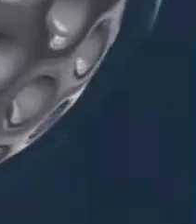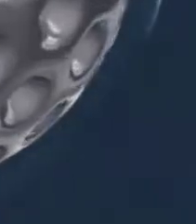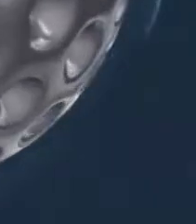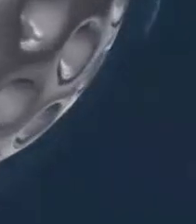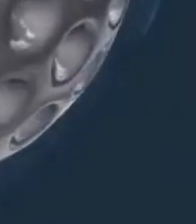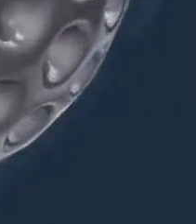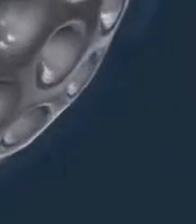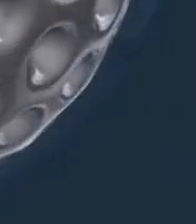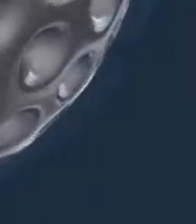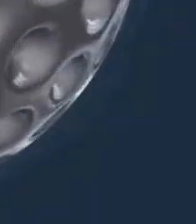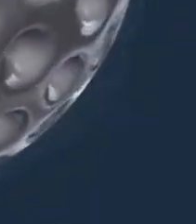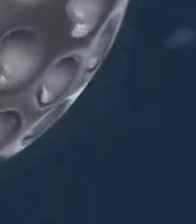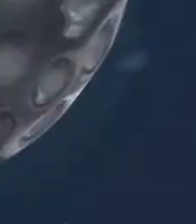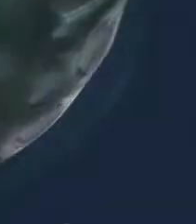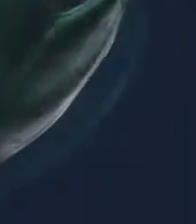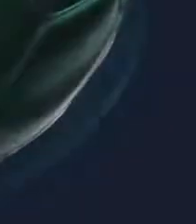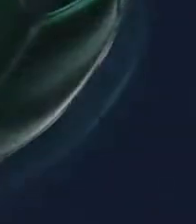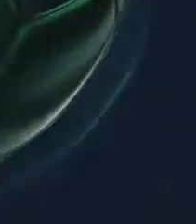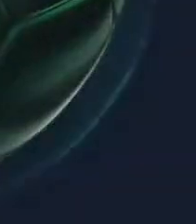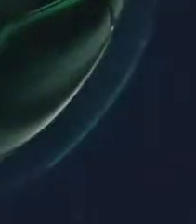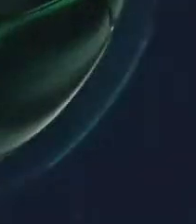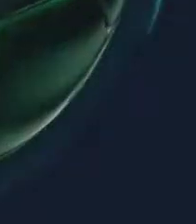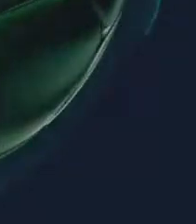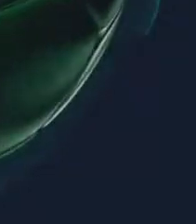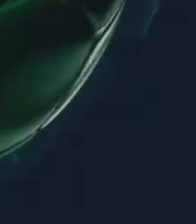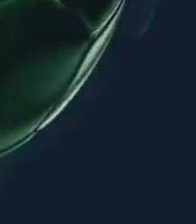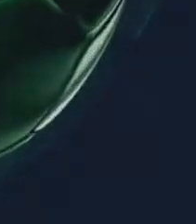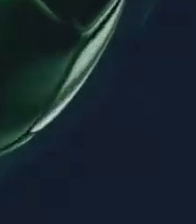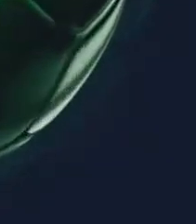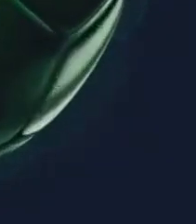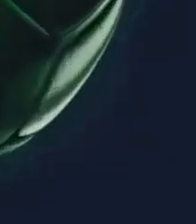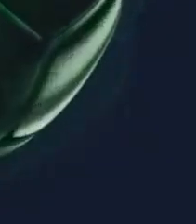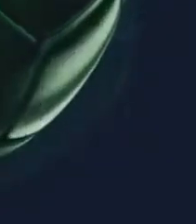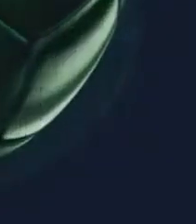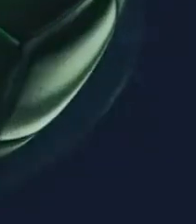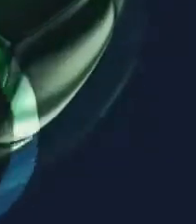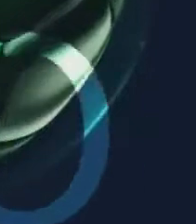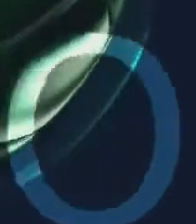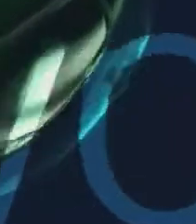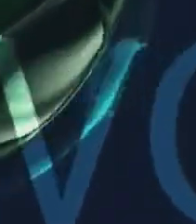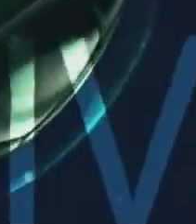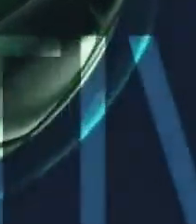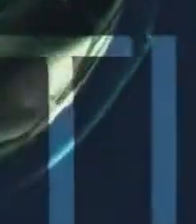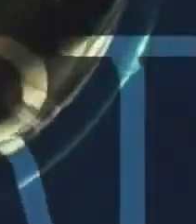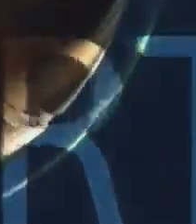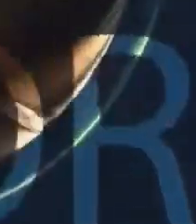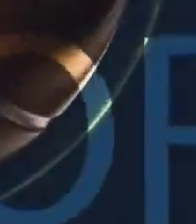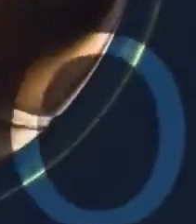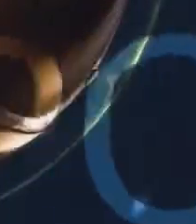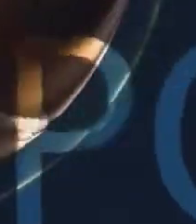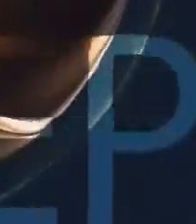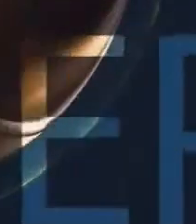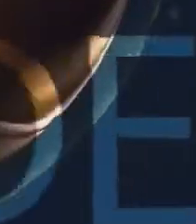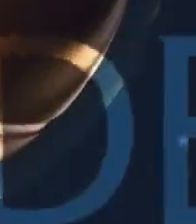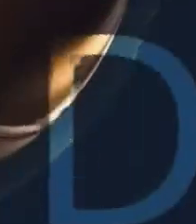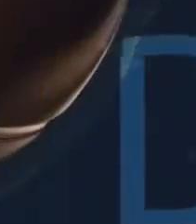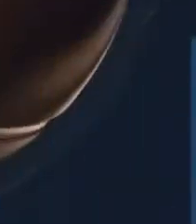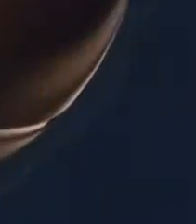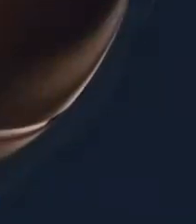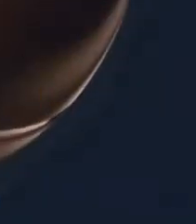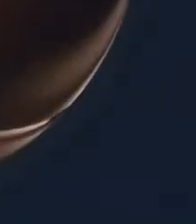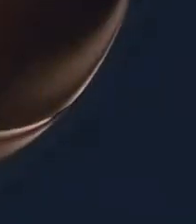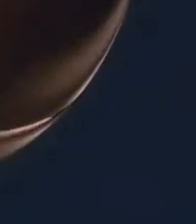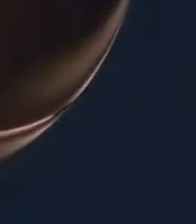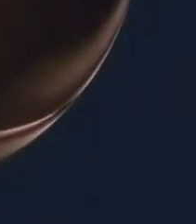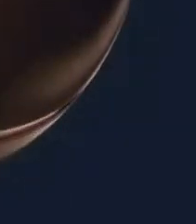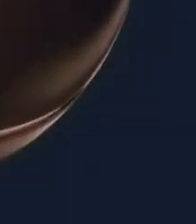Godoy Cruz y Arsenal de Argentina, Pachuca de México Y a los equipos chilenos Unión Española y Curicú Unido Luego en el que estuvo hasta julio de este